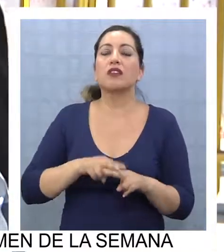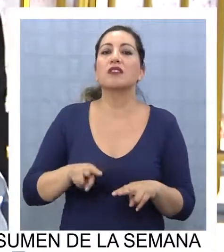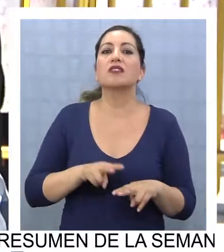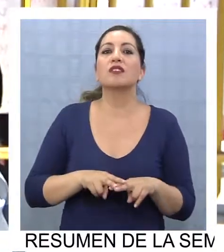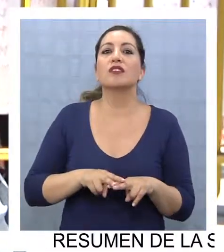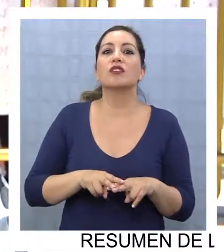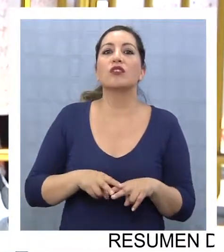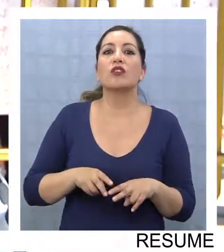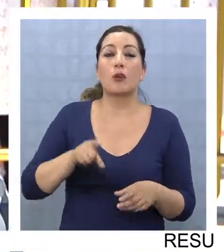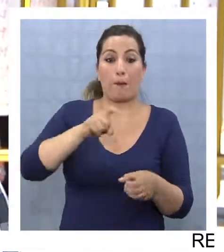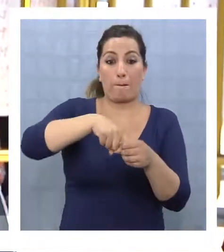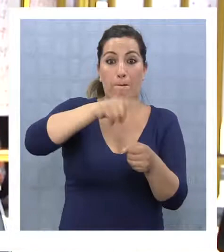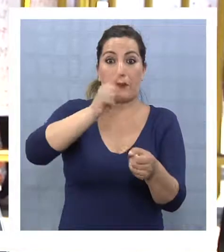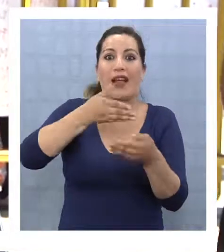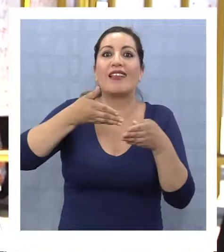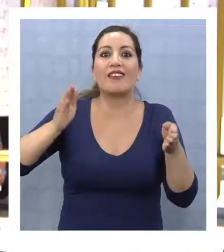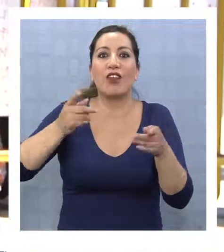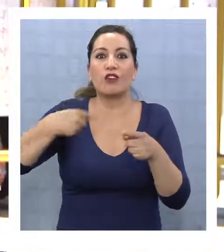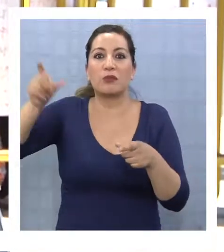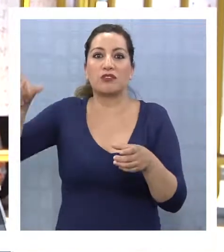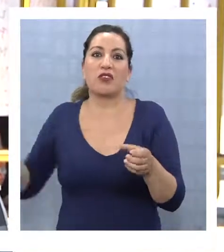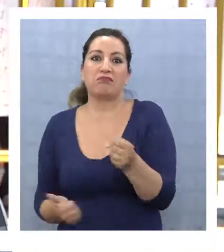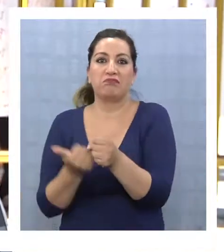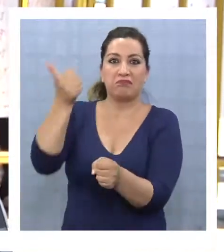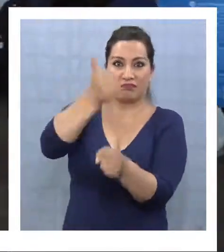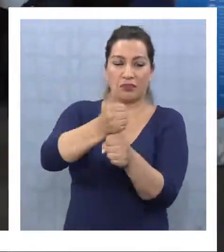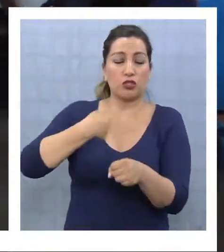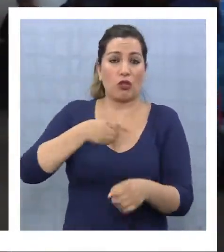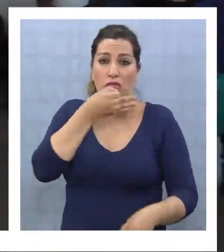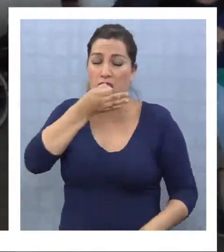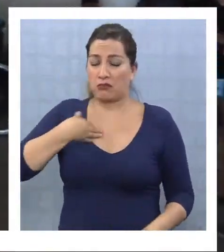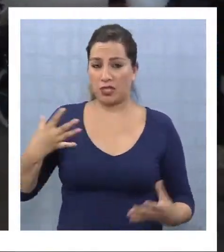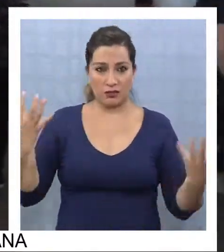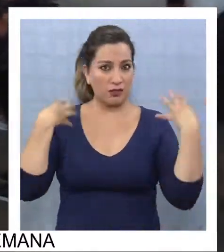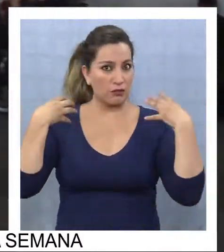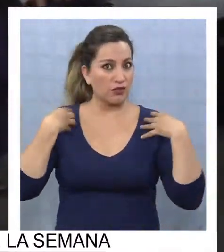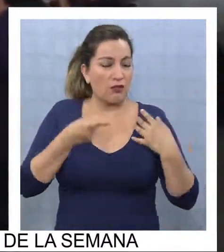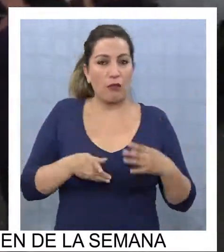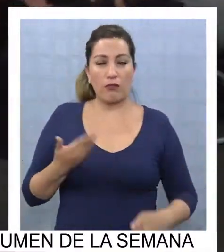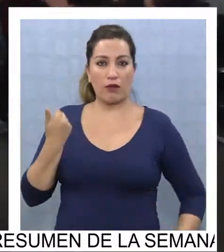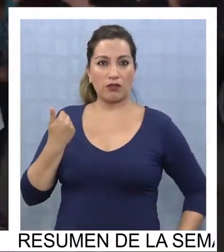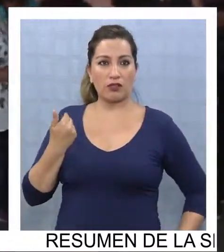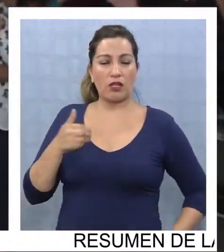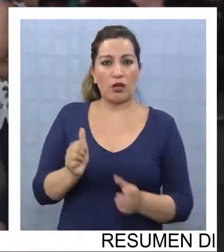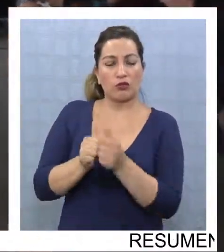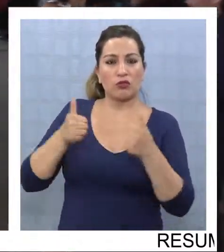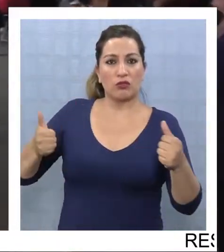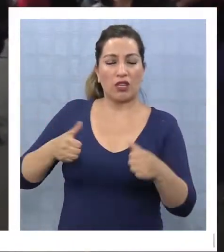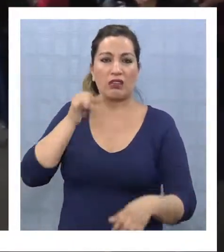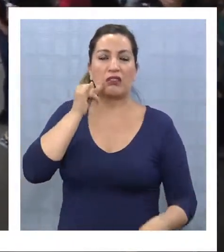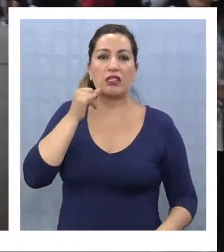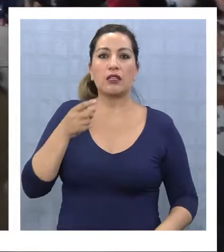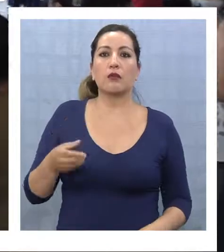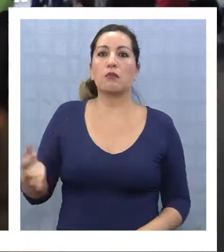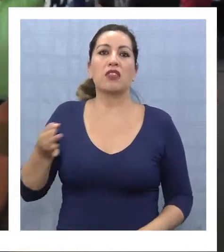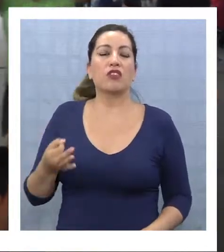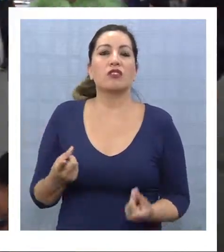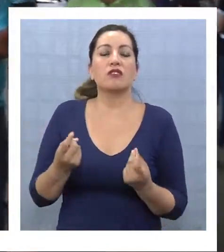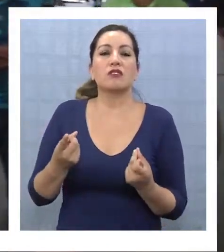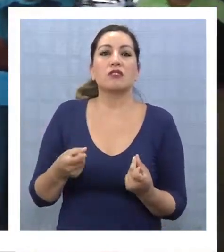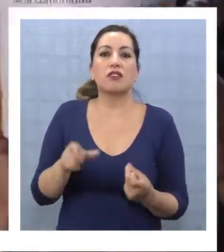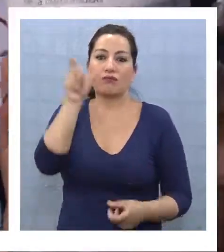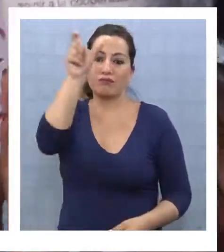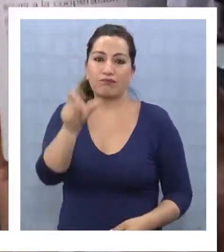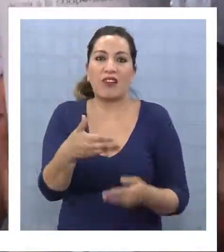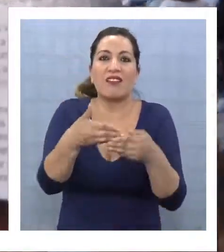haciendo los cupos para ingresar a otras personas. Esto lo digo con completa responsabilidad porque en alguna oportunidad una autoridad regional nos dijo que necesitaban los cupos.